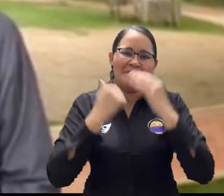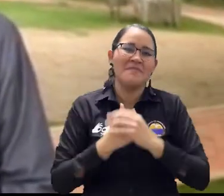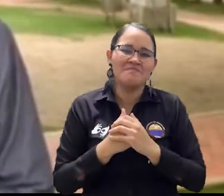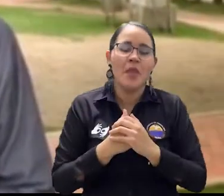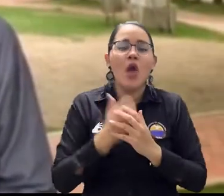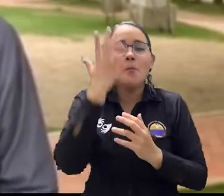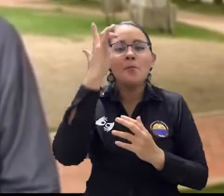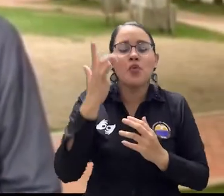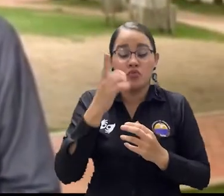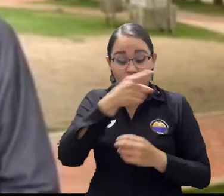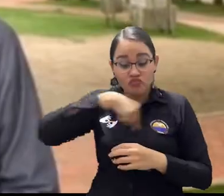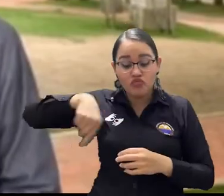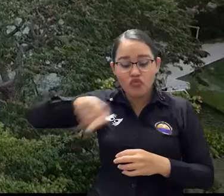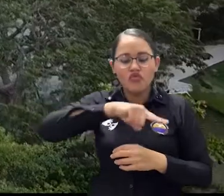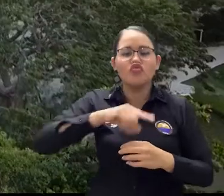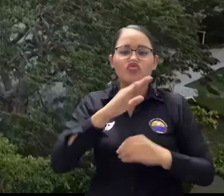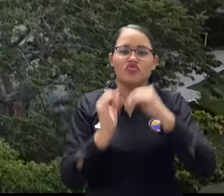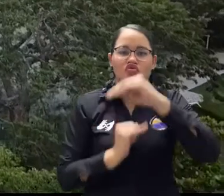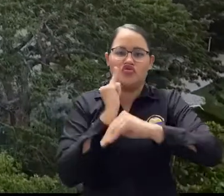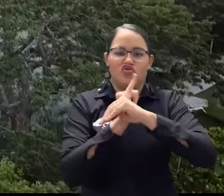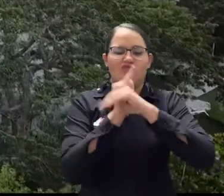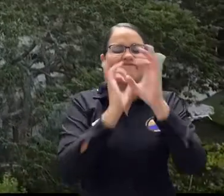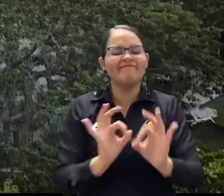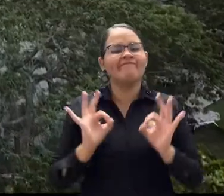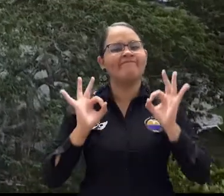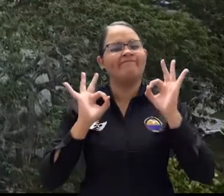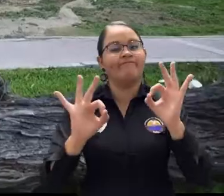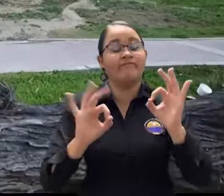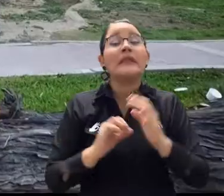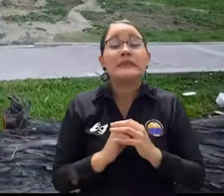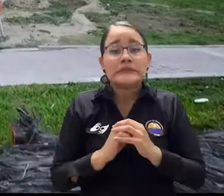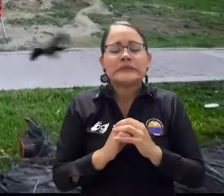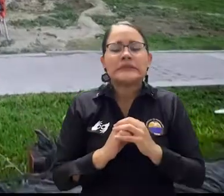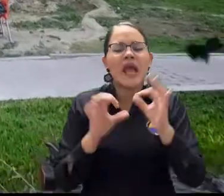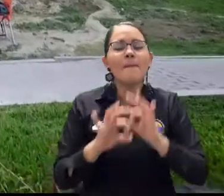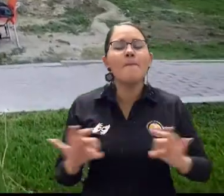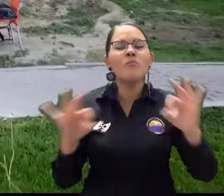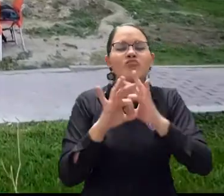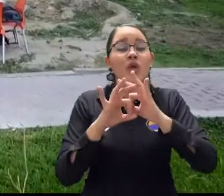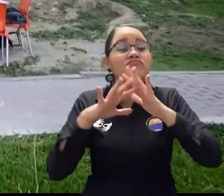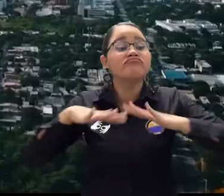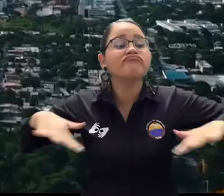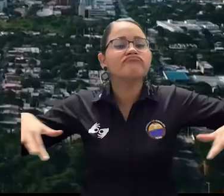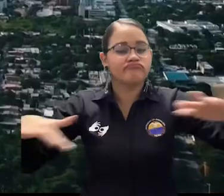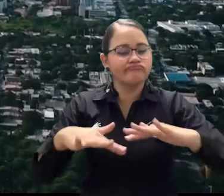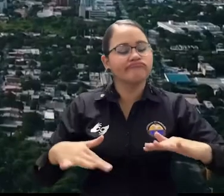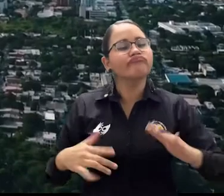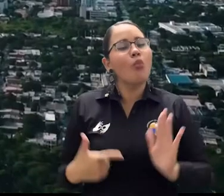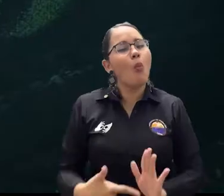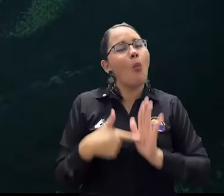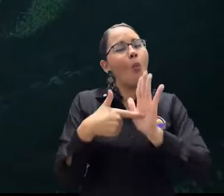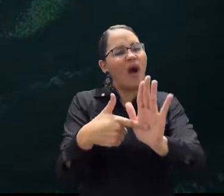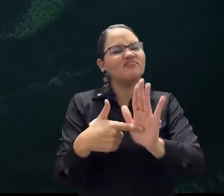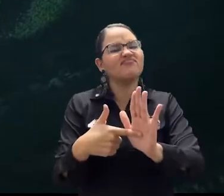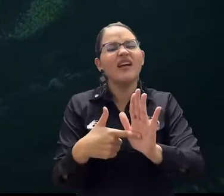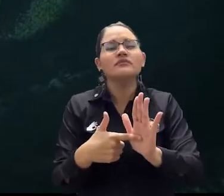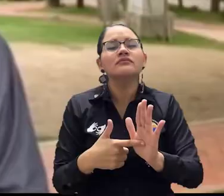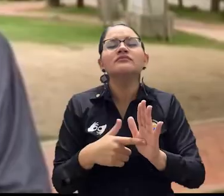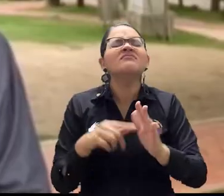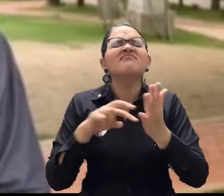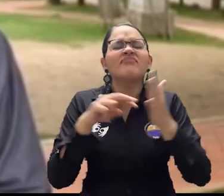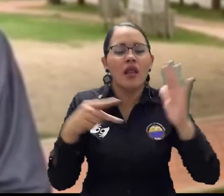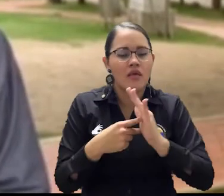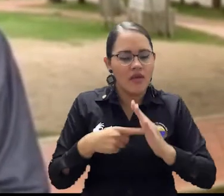definitivo. Somos una institución con acreditación de alta calidad y tenemos que responderle al territorio con un quehacer